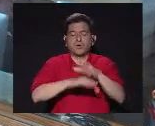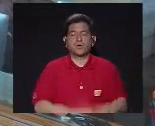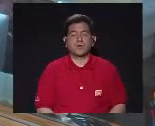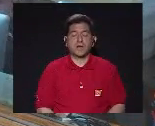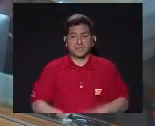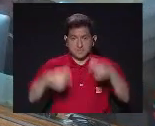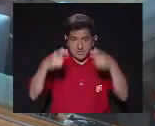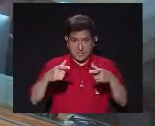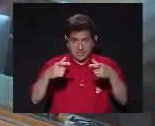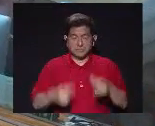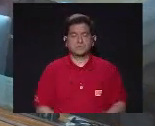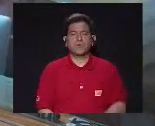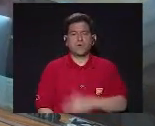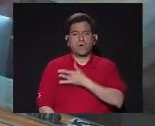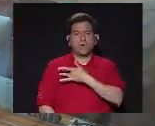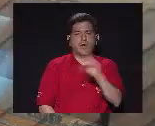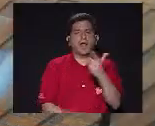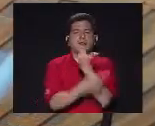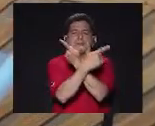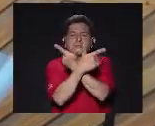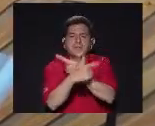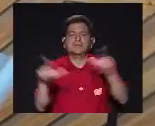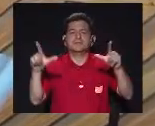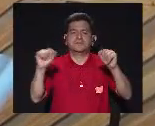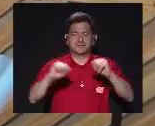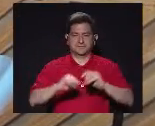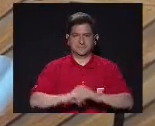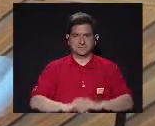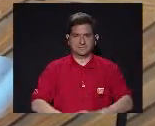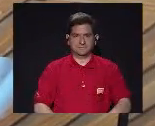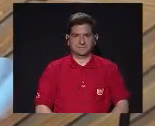El disco se llama Almas en vuelo